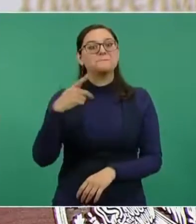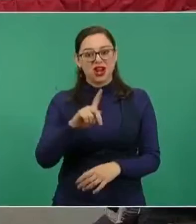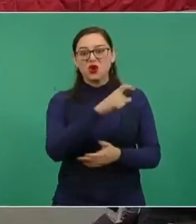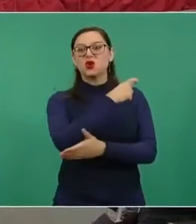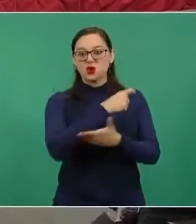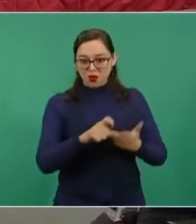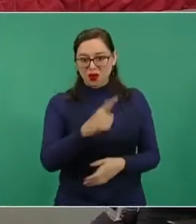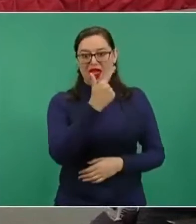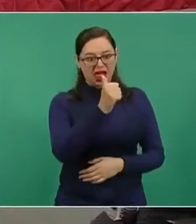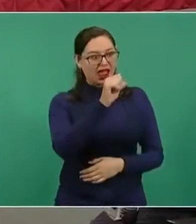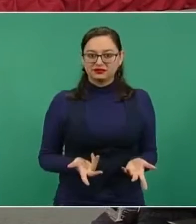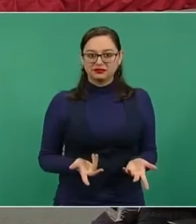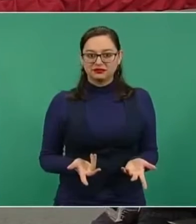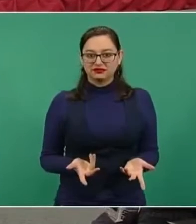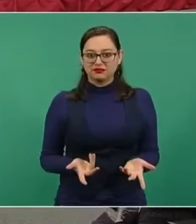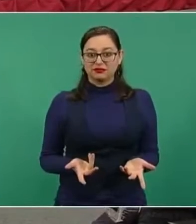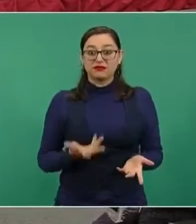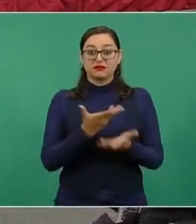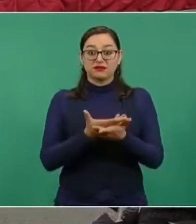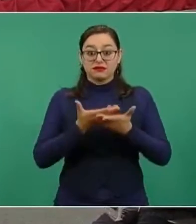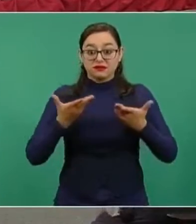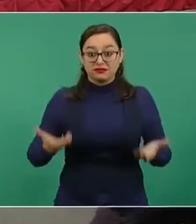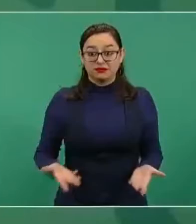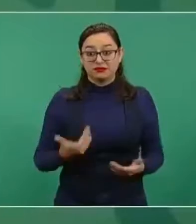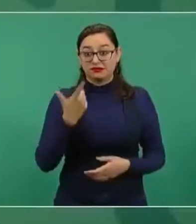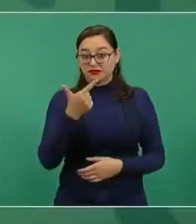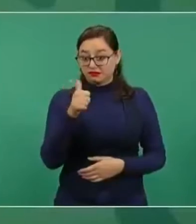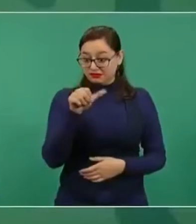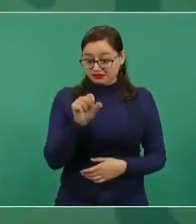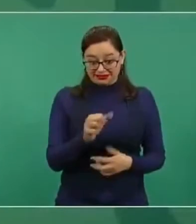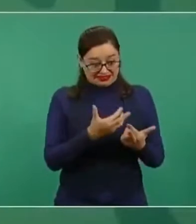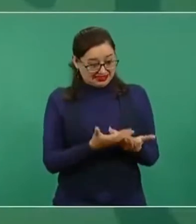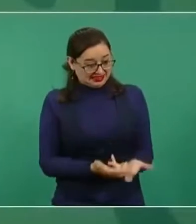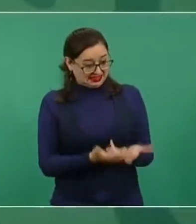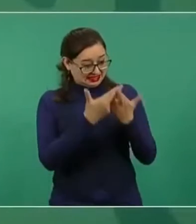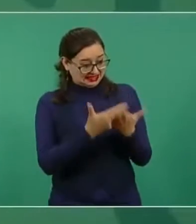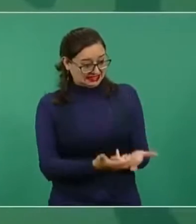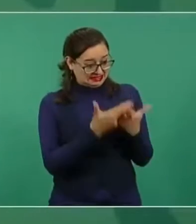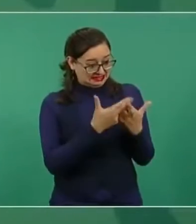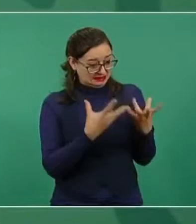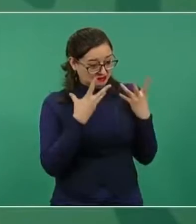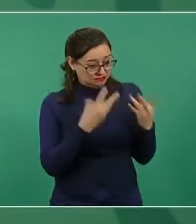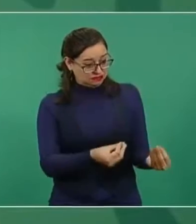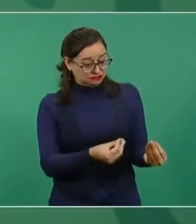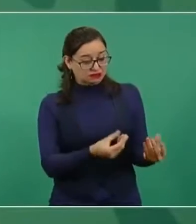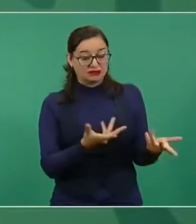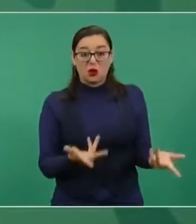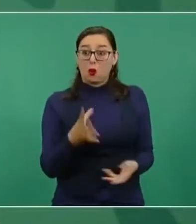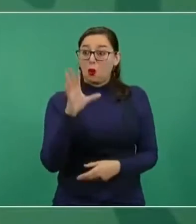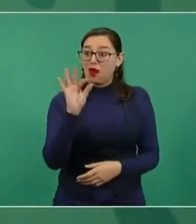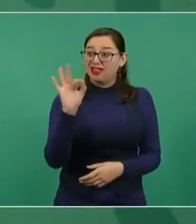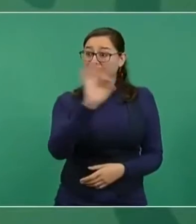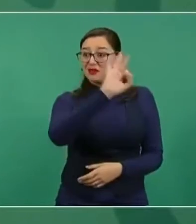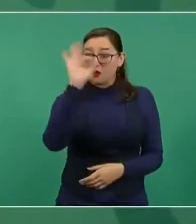¿Y saben? Tenemos un excedente de gas por esos contratos del 40